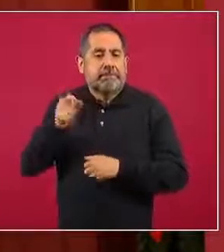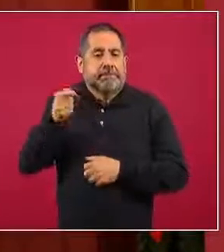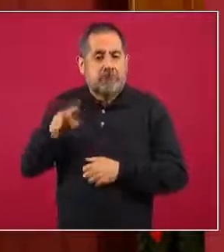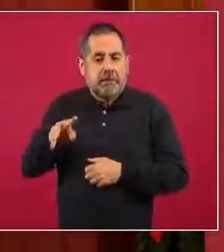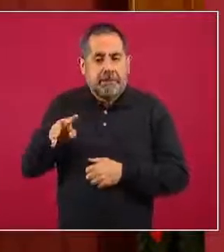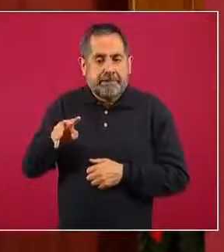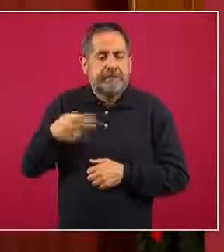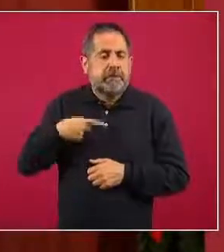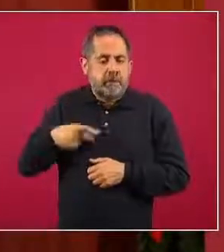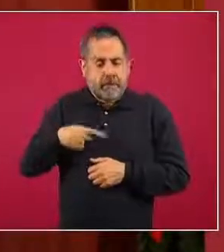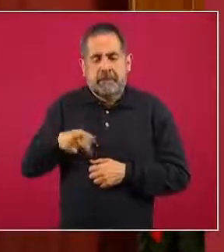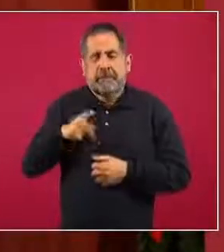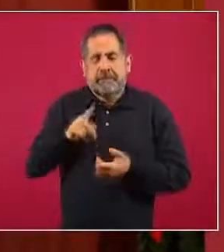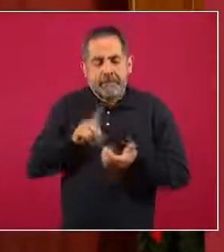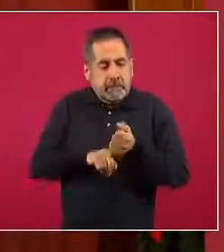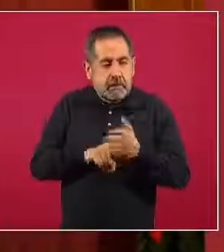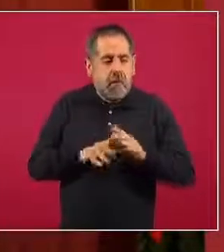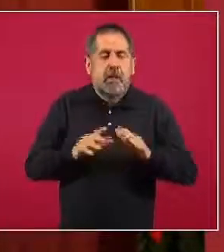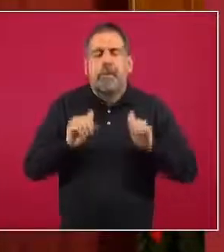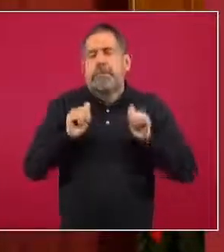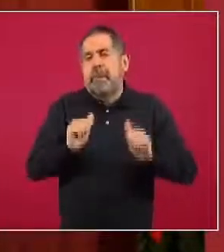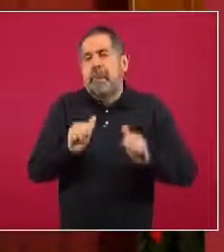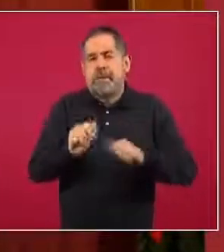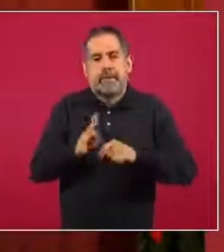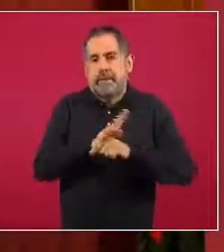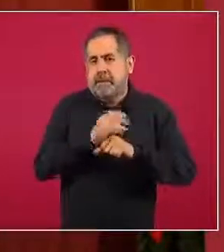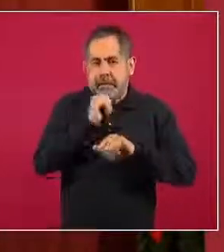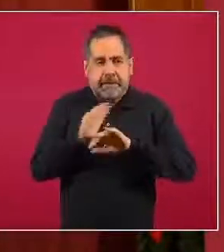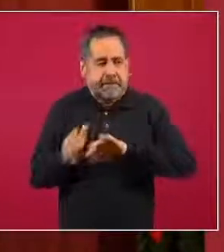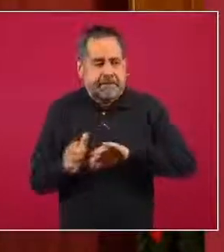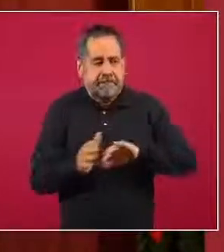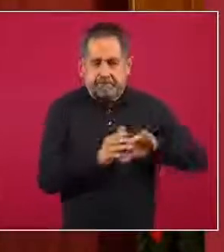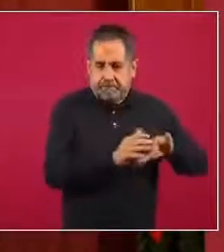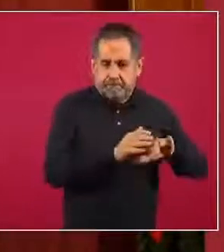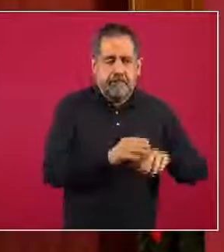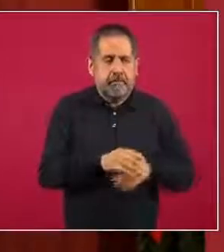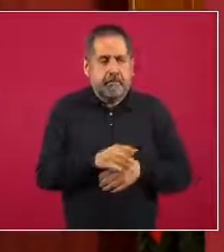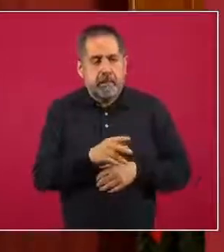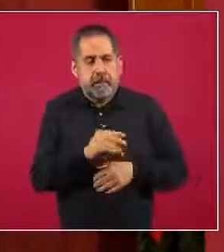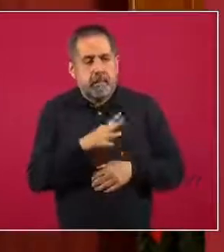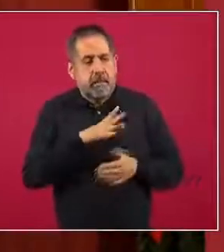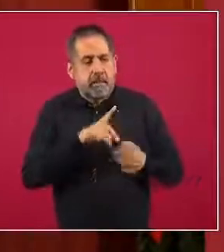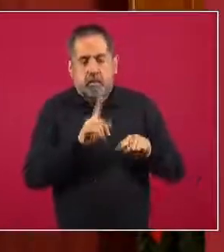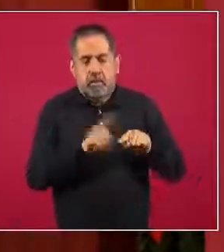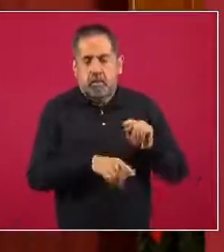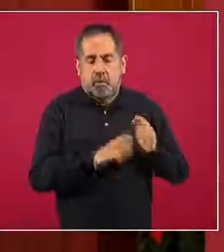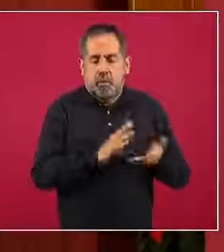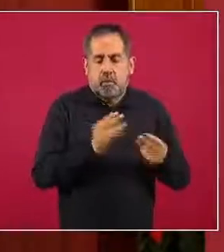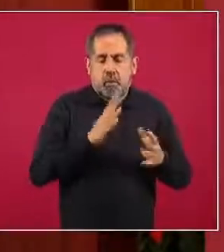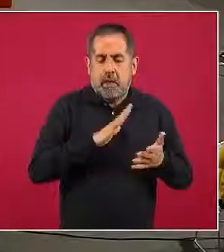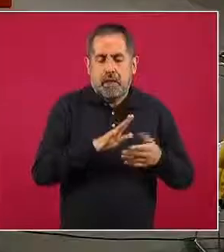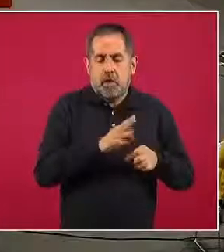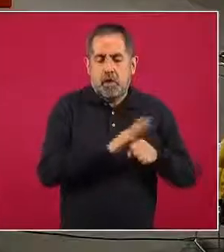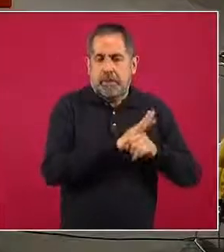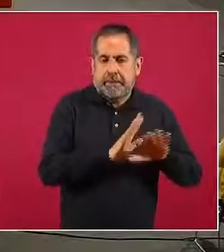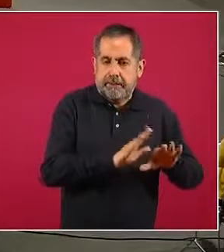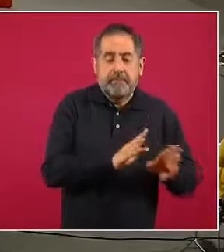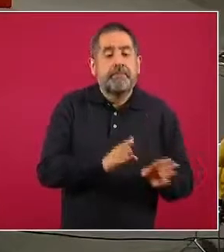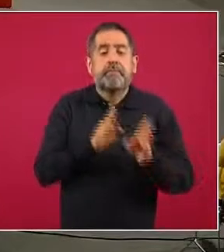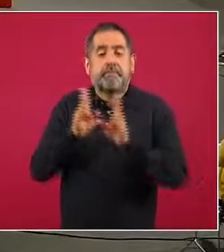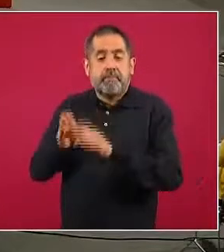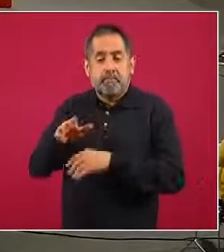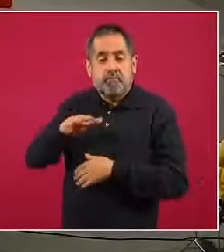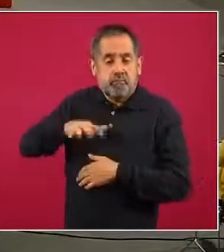pues las personas que han dado negativo a la prueba y por lo tanto se clasifican como casos descartados de la enfermedad. Están